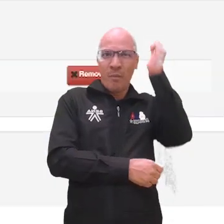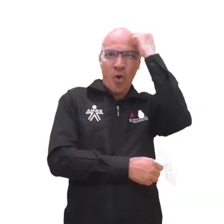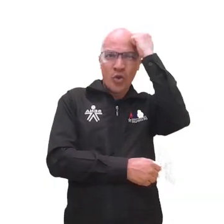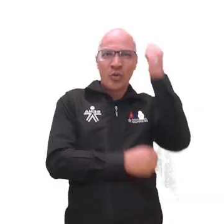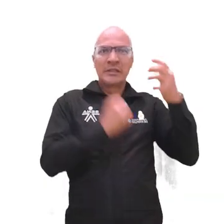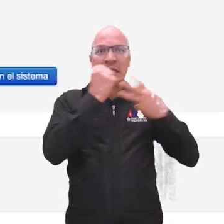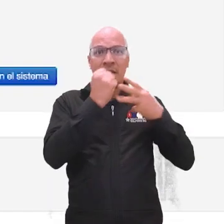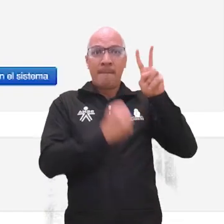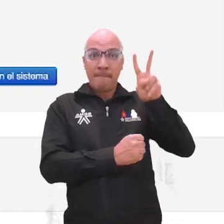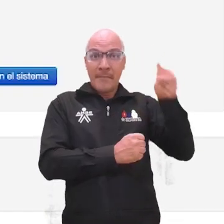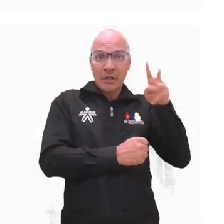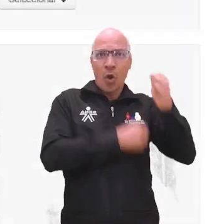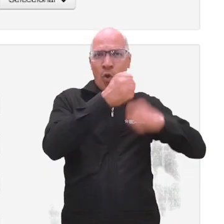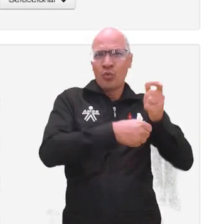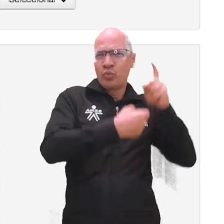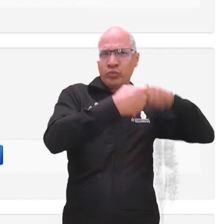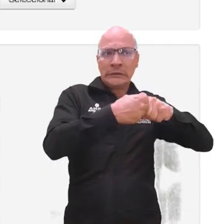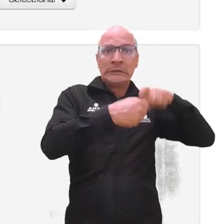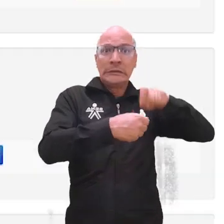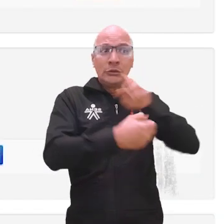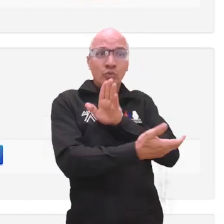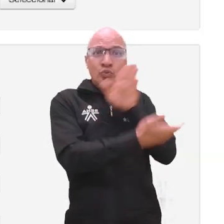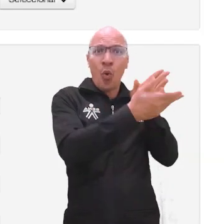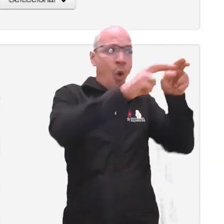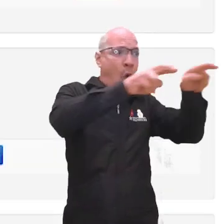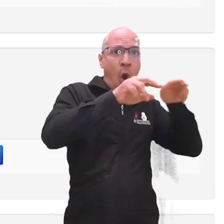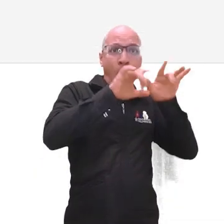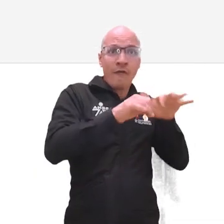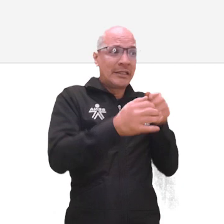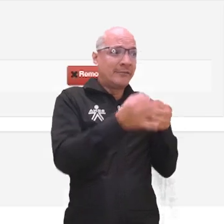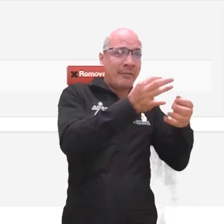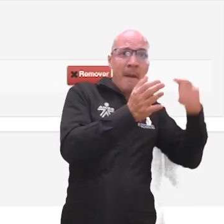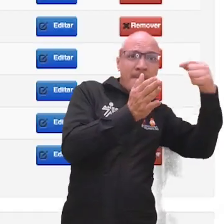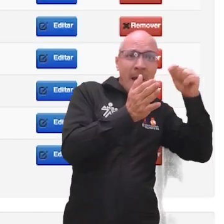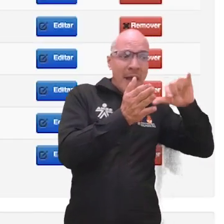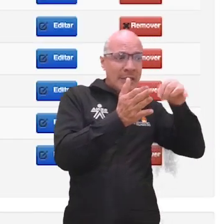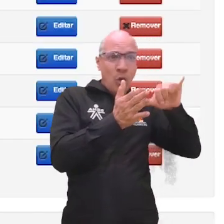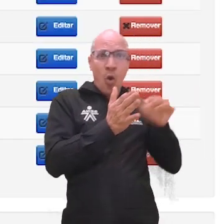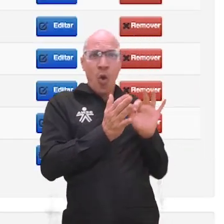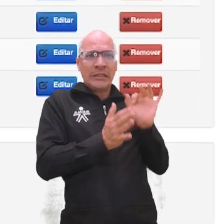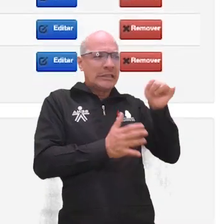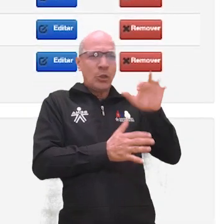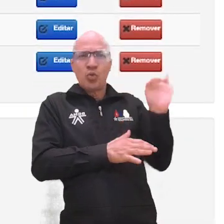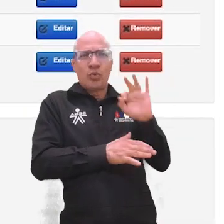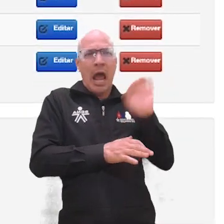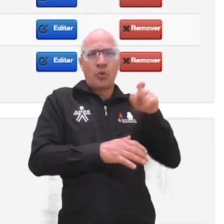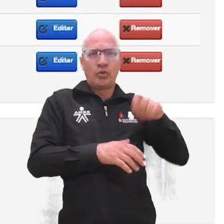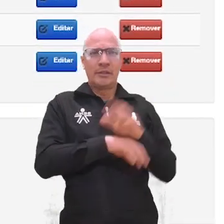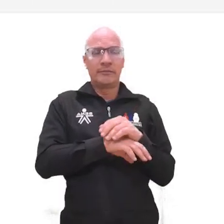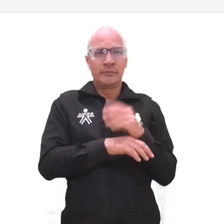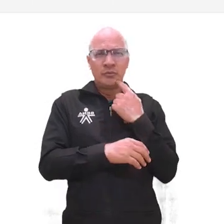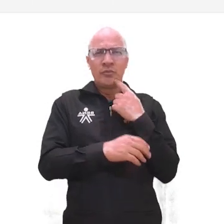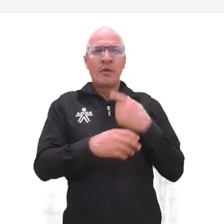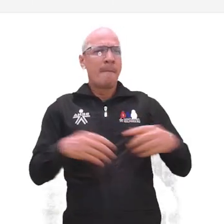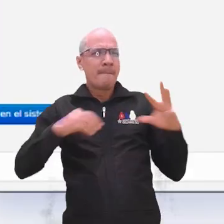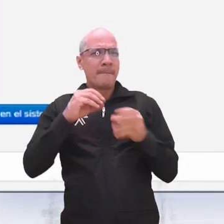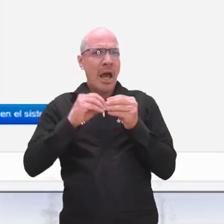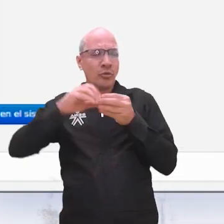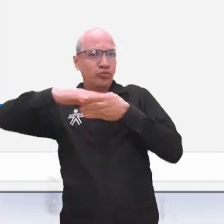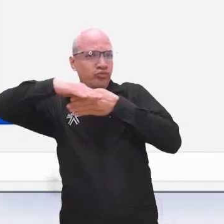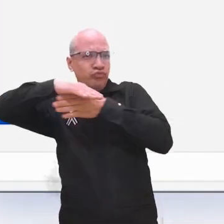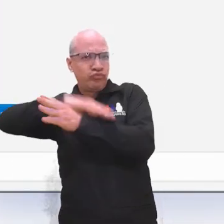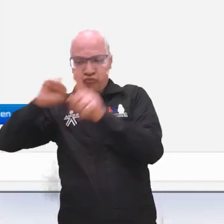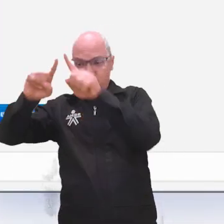de Instructores SENA 2022, no es necesario presentar o solicitar soporte de los documentos ante un funcionario de la AP.